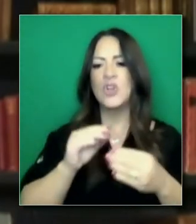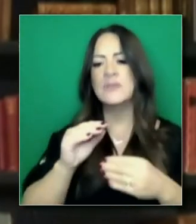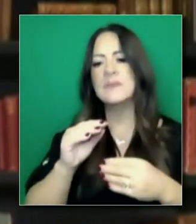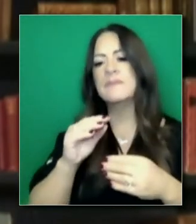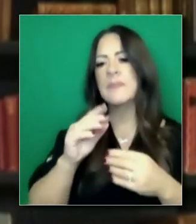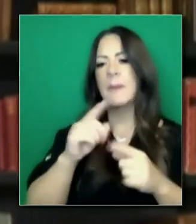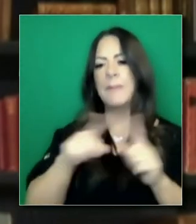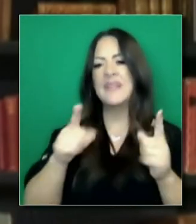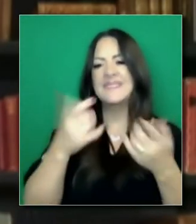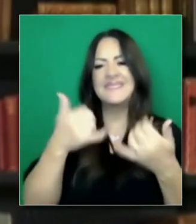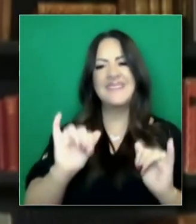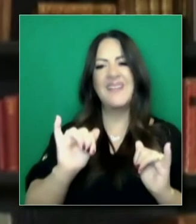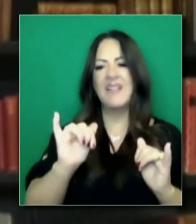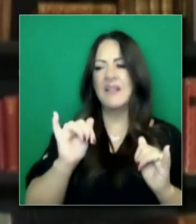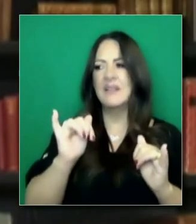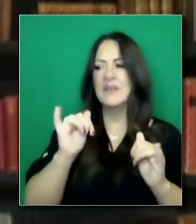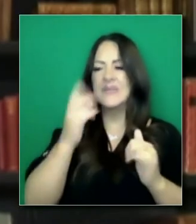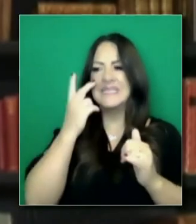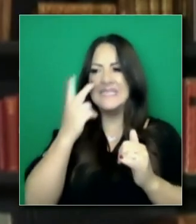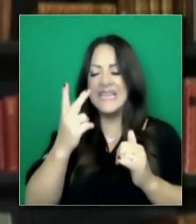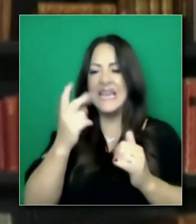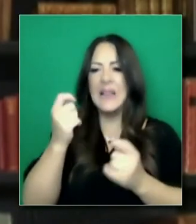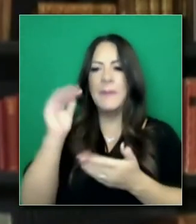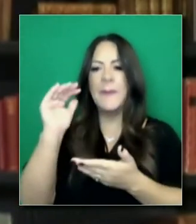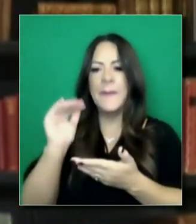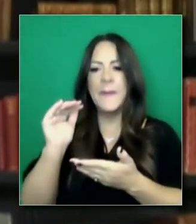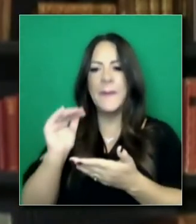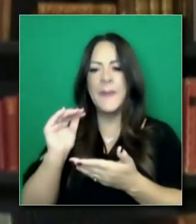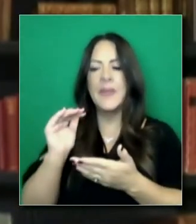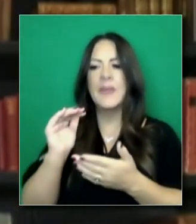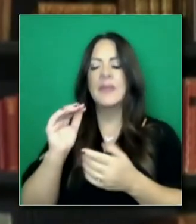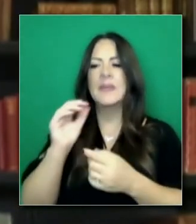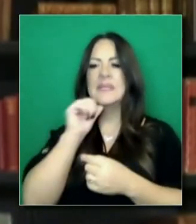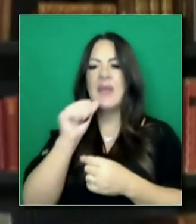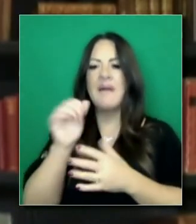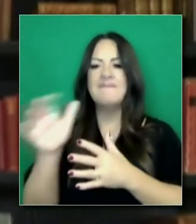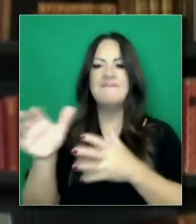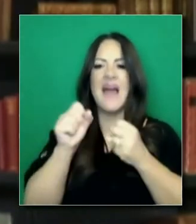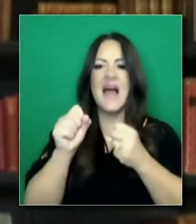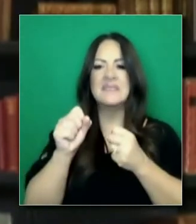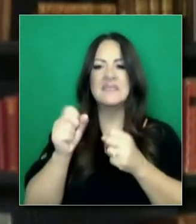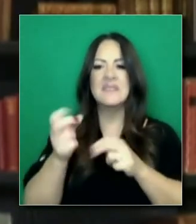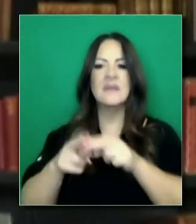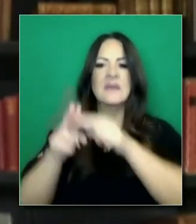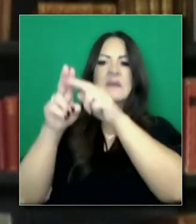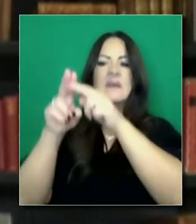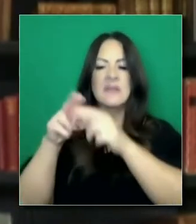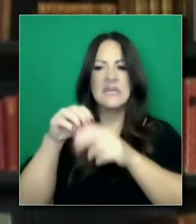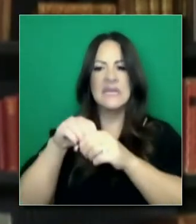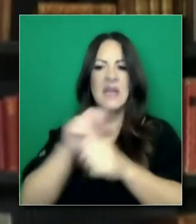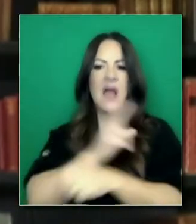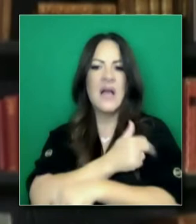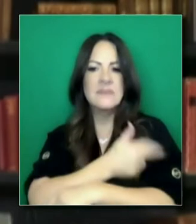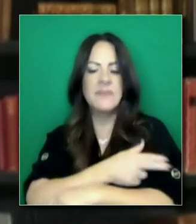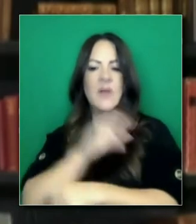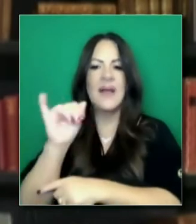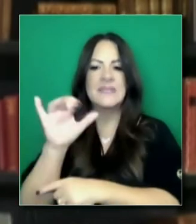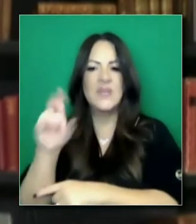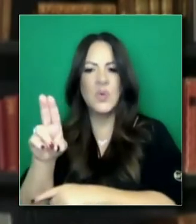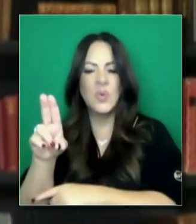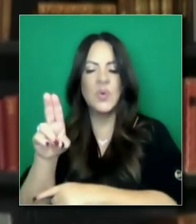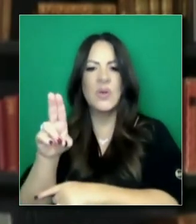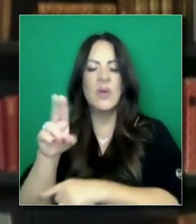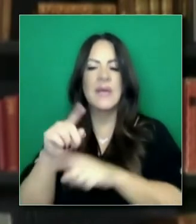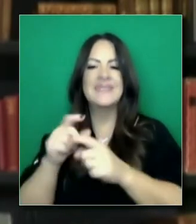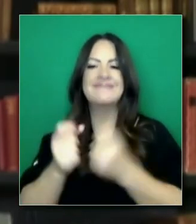curva. Buenas noticias en cuanto a cuidado intensivo y hospitales. Ha bajado un poco la tasa de crecimiento. Todo el